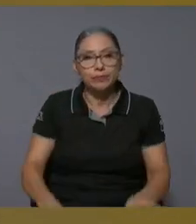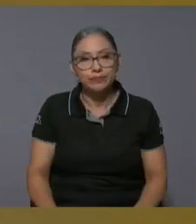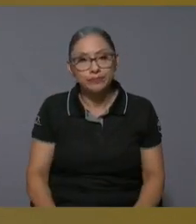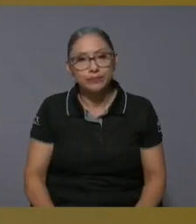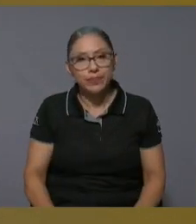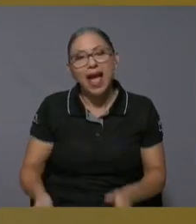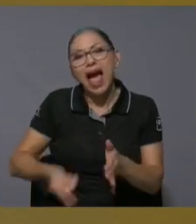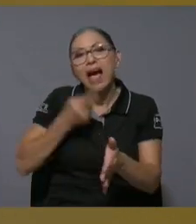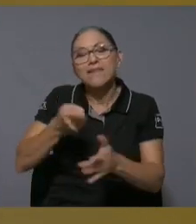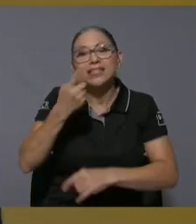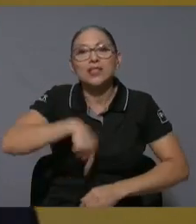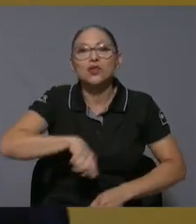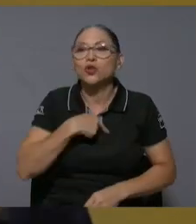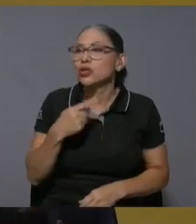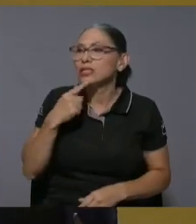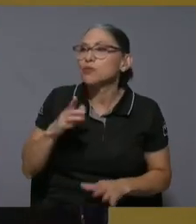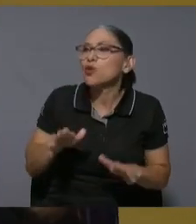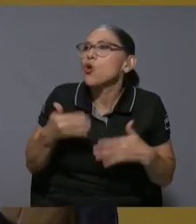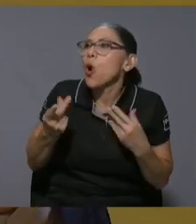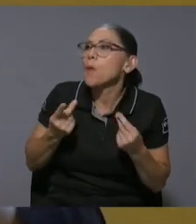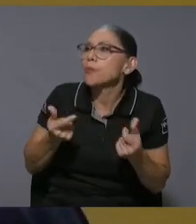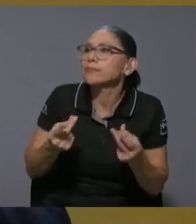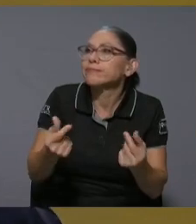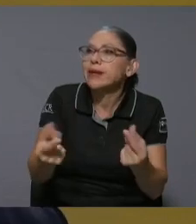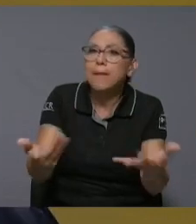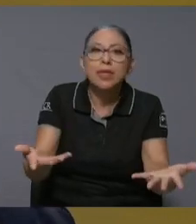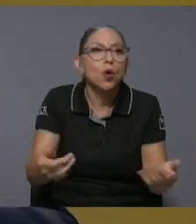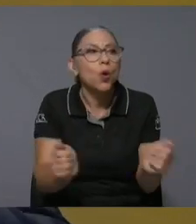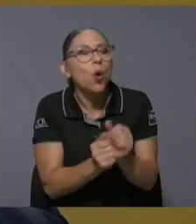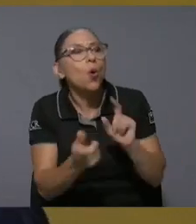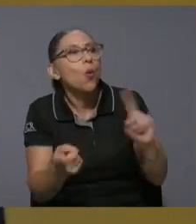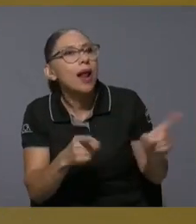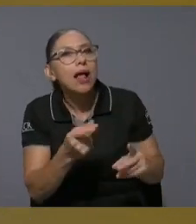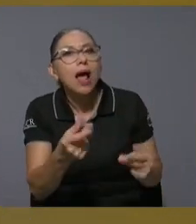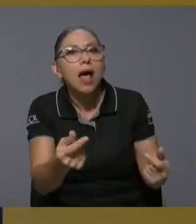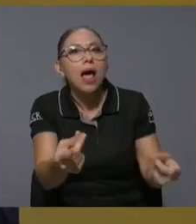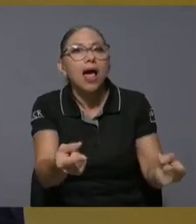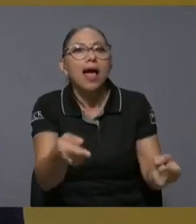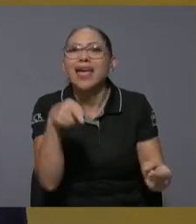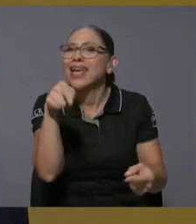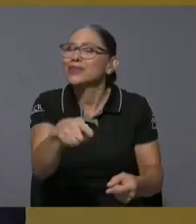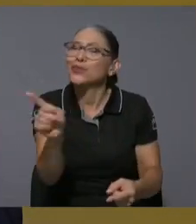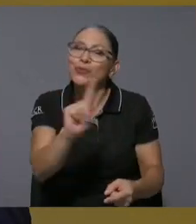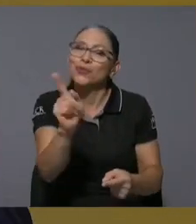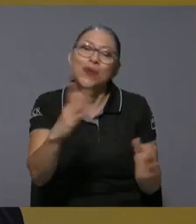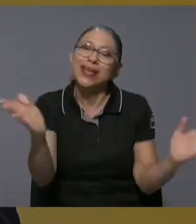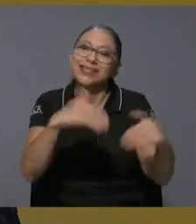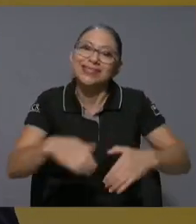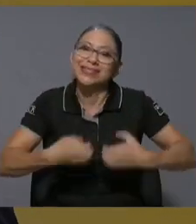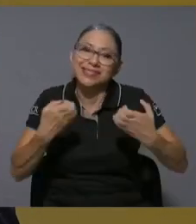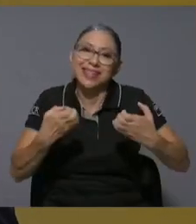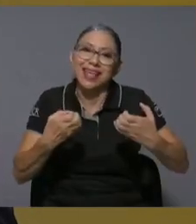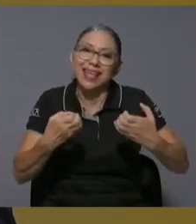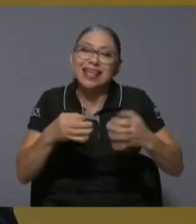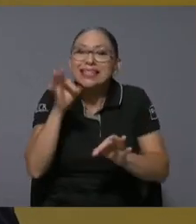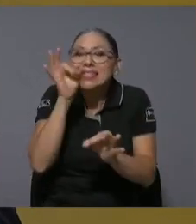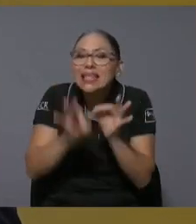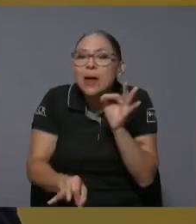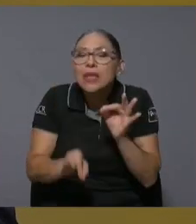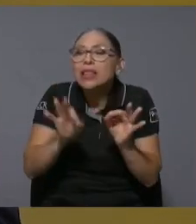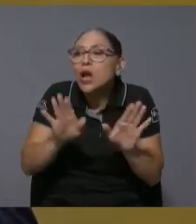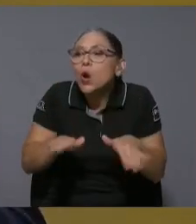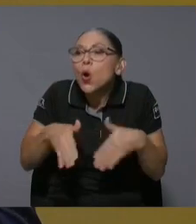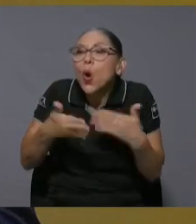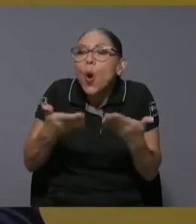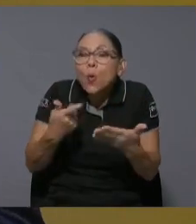a veces decimos ¿cuál es la vía rápida? ¿con cuál ley puedo hacer esto más rápido? es que no existe eso es sencillamente ¿cómo voy a preparar el proyecto de una manera